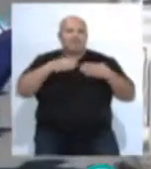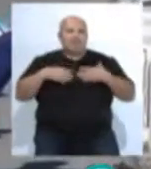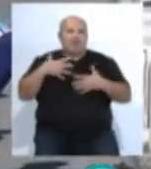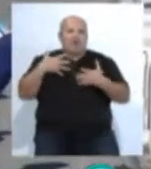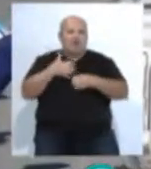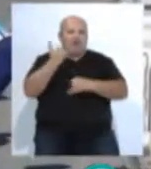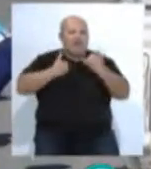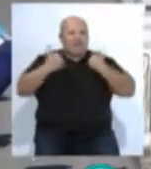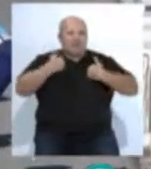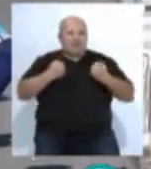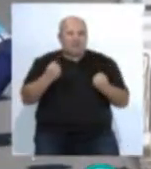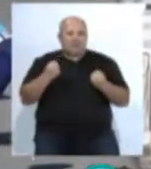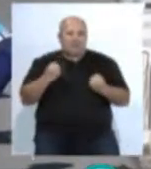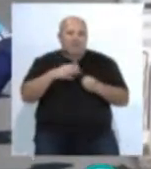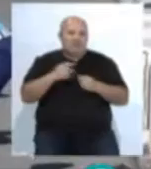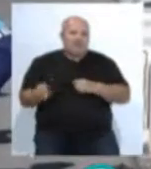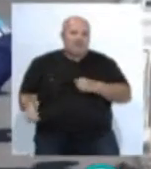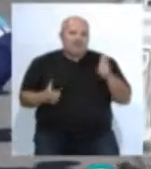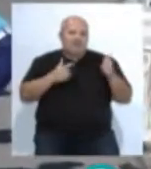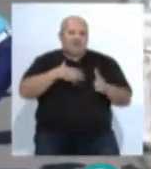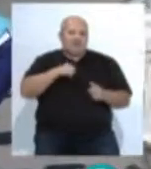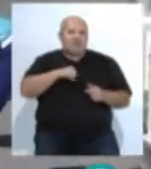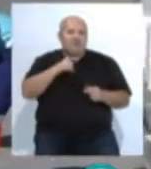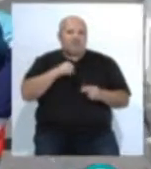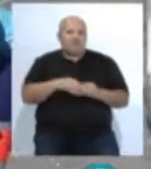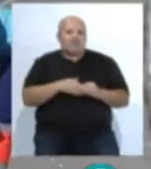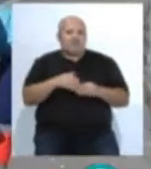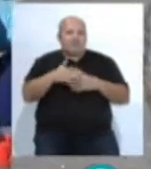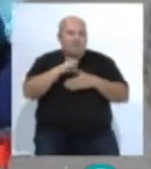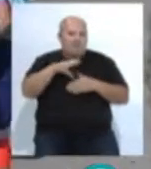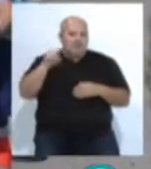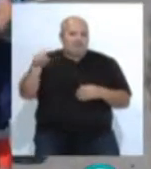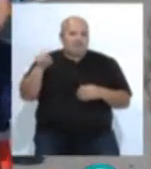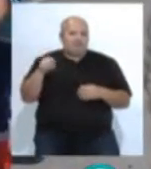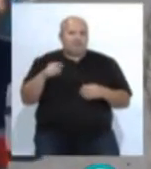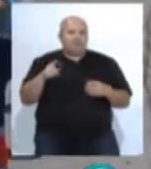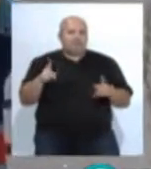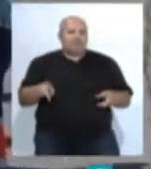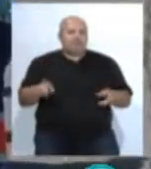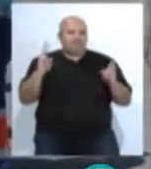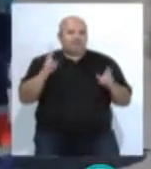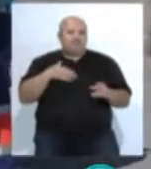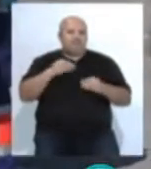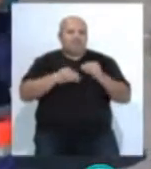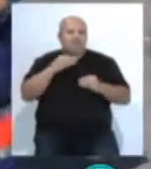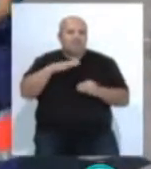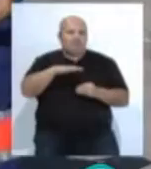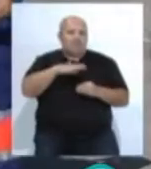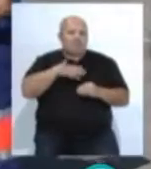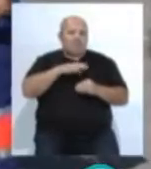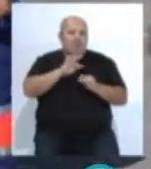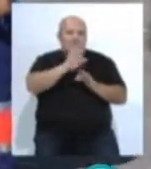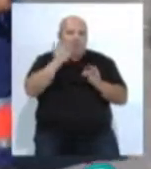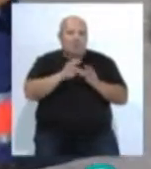lesiones que presentaba para su traslado posterior al hospital Puerta del Mar. El tráfico permaneció cortado en ese punto